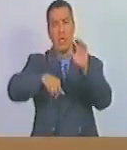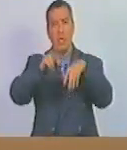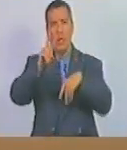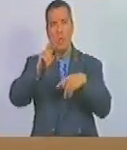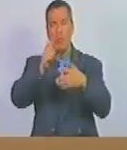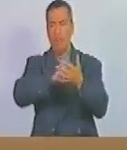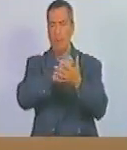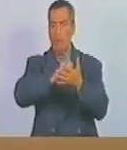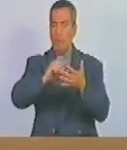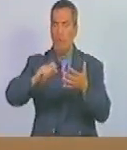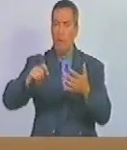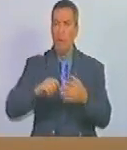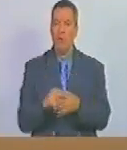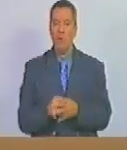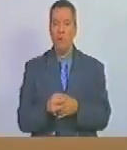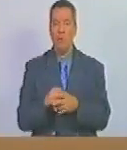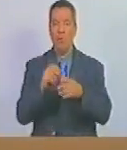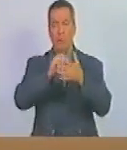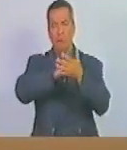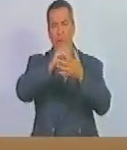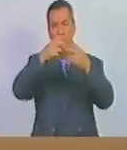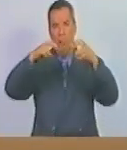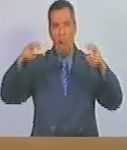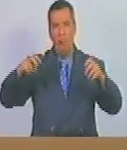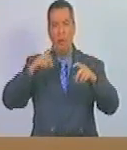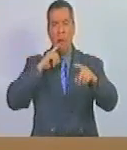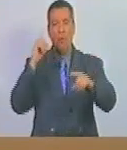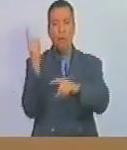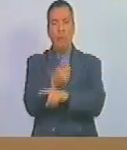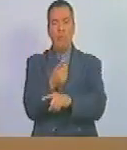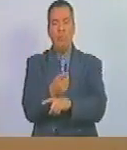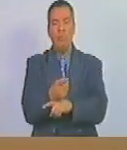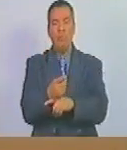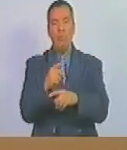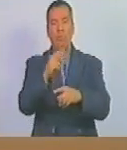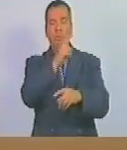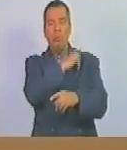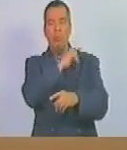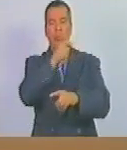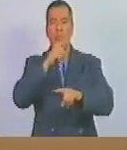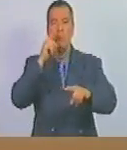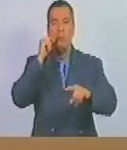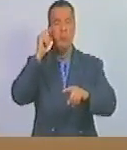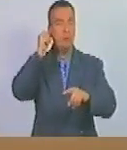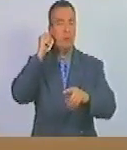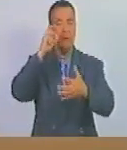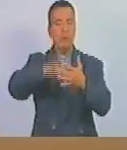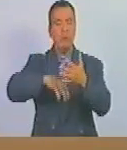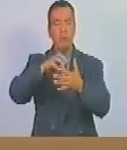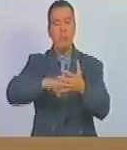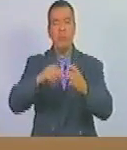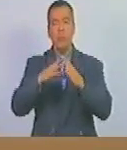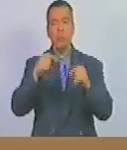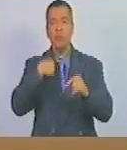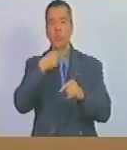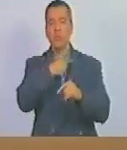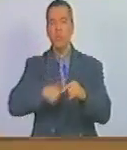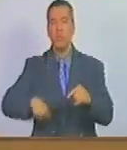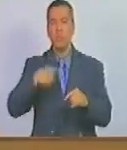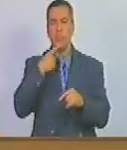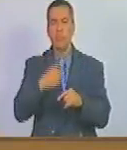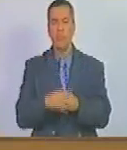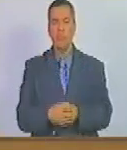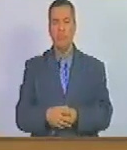queda redactado en los siguientes términos los epígrafe, obligaciones de las patronas y los patronos agrícolas esto, señor Presidente